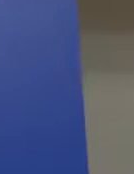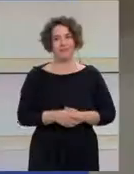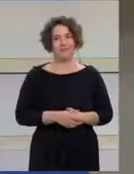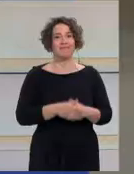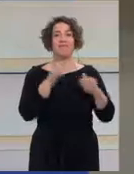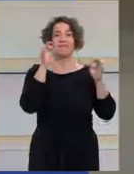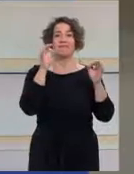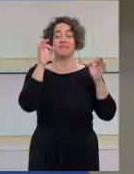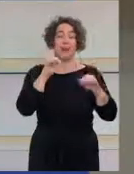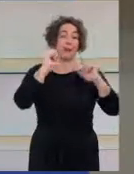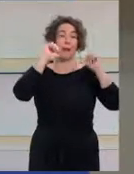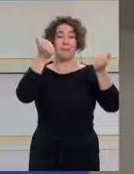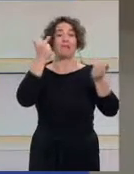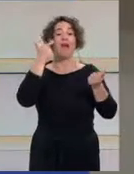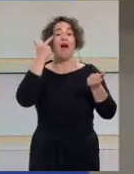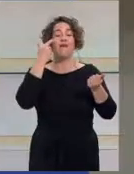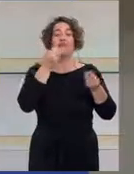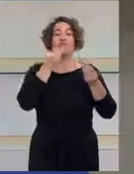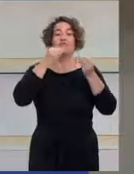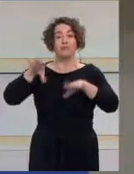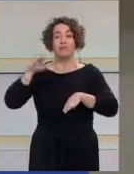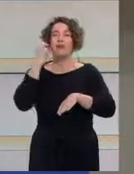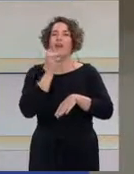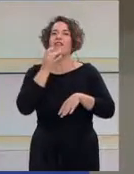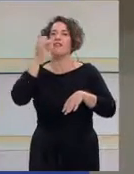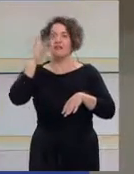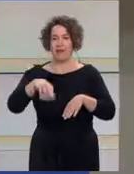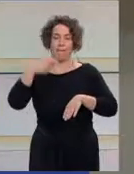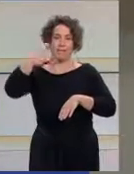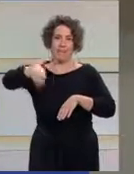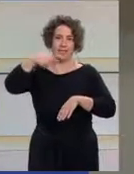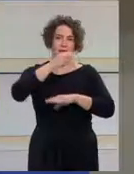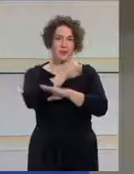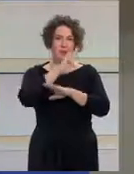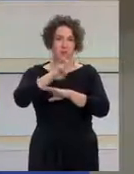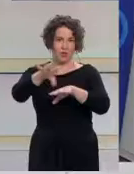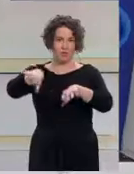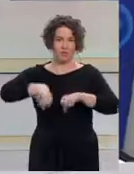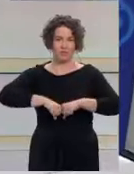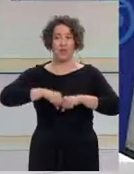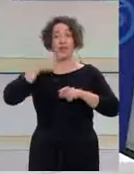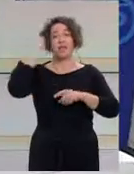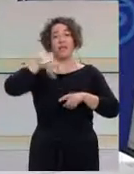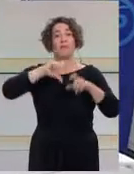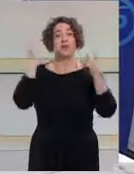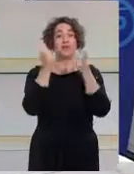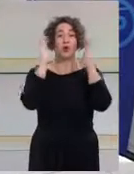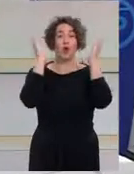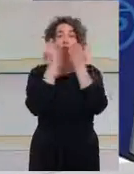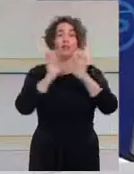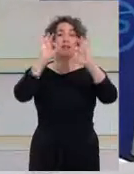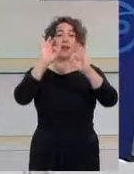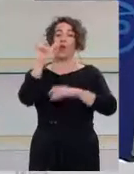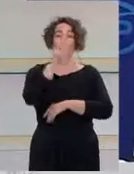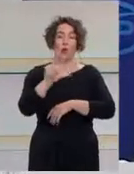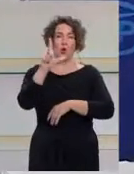Comienza la carrera para saber quién sustituirá a Mariano Rajoy en la presidencia del Partido Popular. De momento sabemos que ese congreso extraordinario se celebrará en julio,